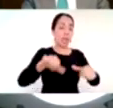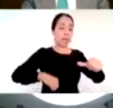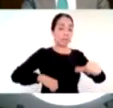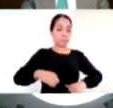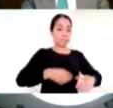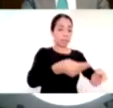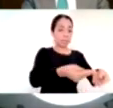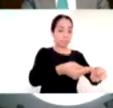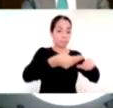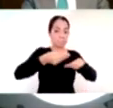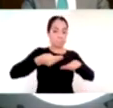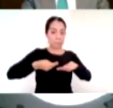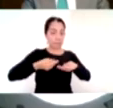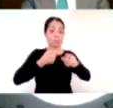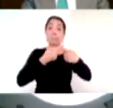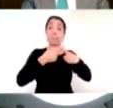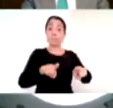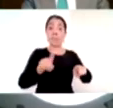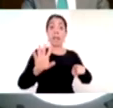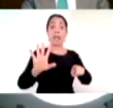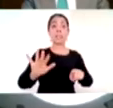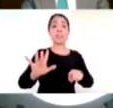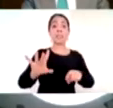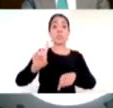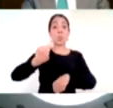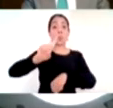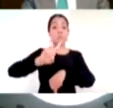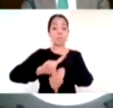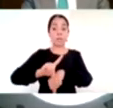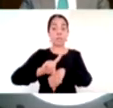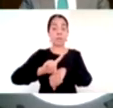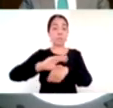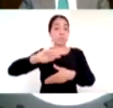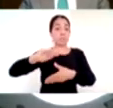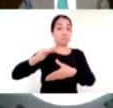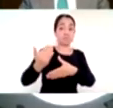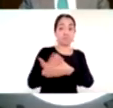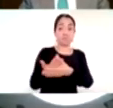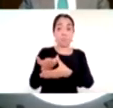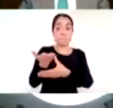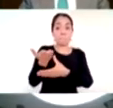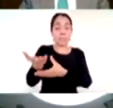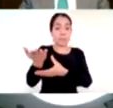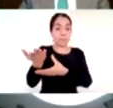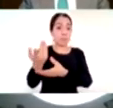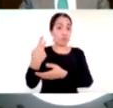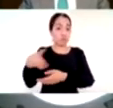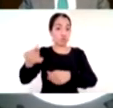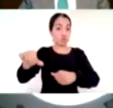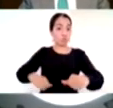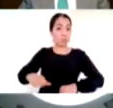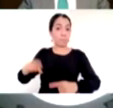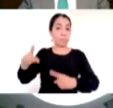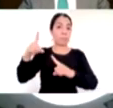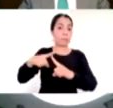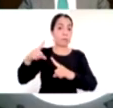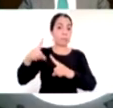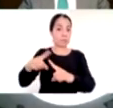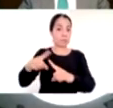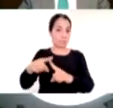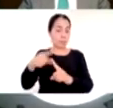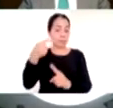evidencia iba a ir necesitando el docente si al docente le das la libertad con una